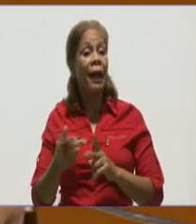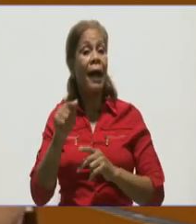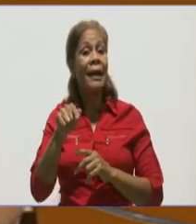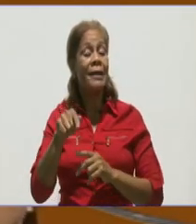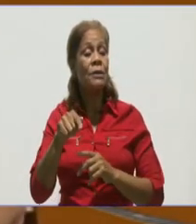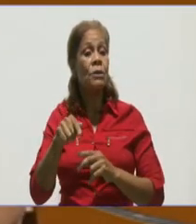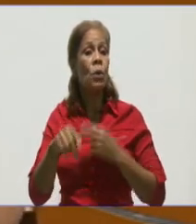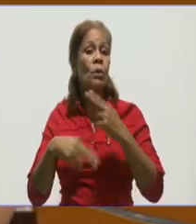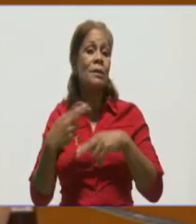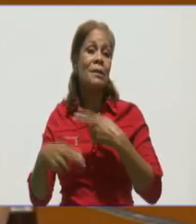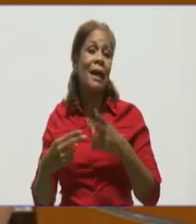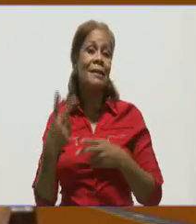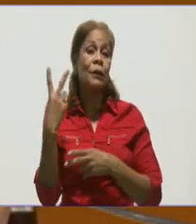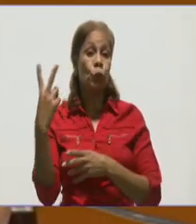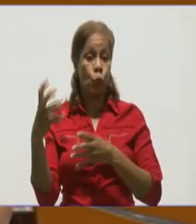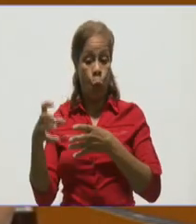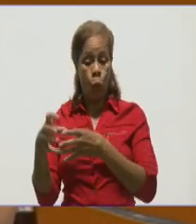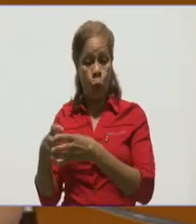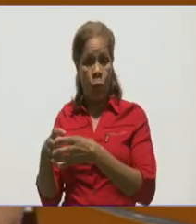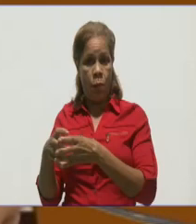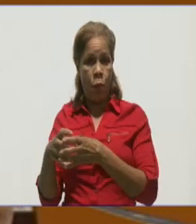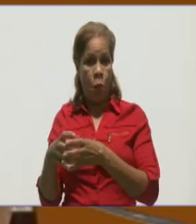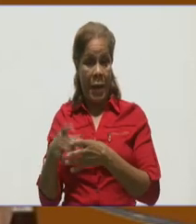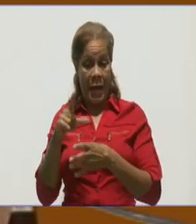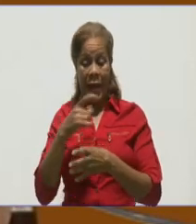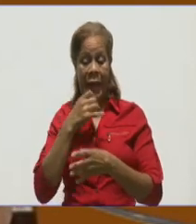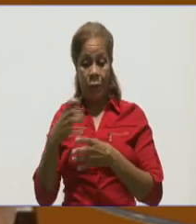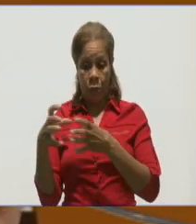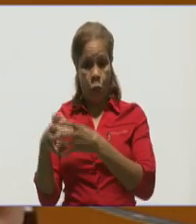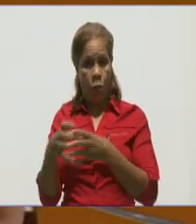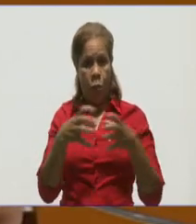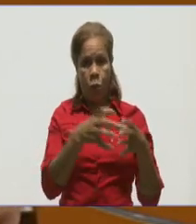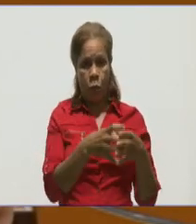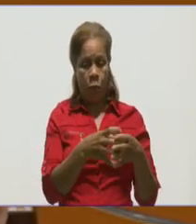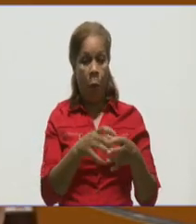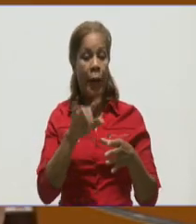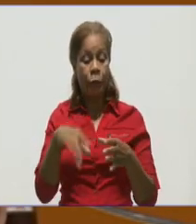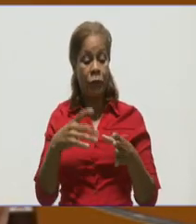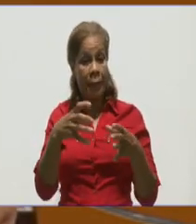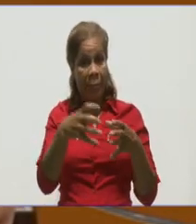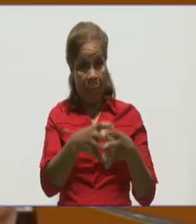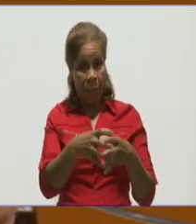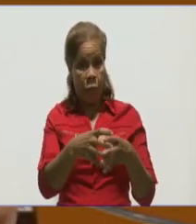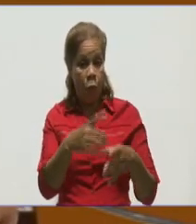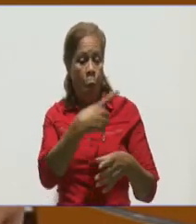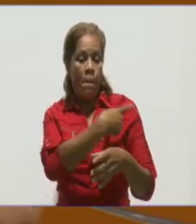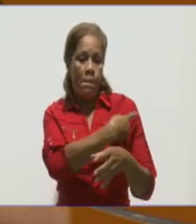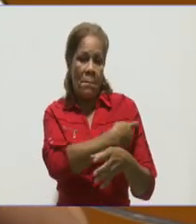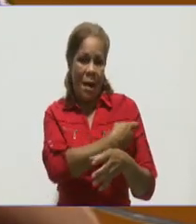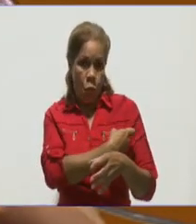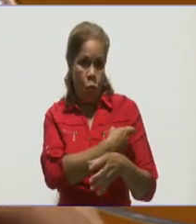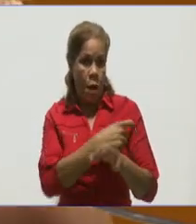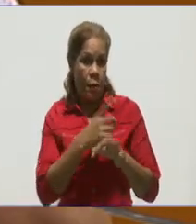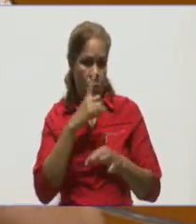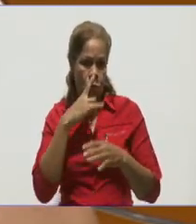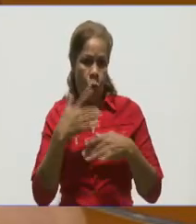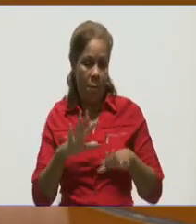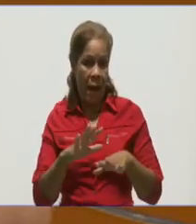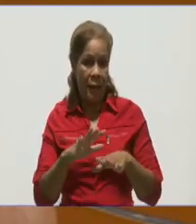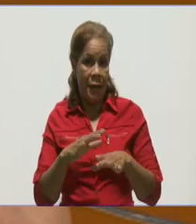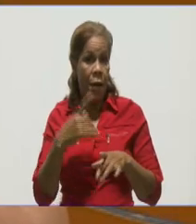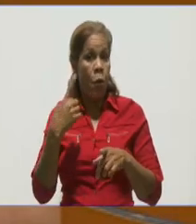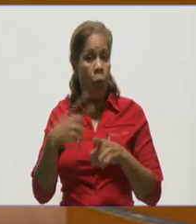grupos control, uno va a recibir la vacuna como tal y el otro va a recibir placebo. El placebo tiene lo mismo que tiene la vacuna,